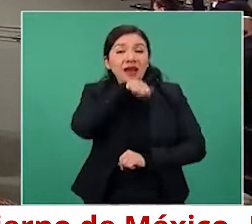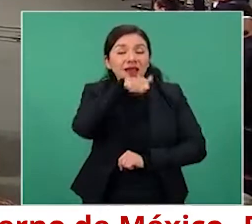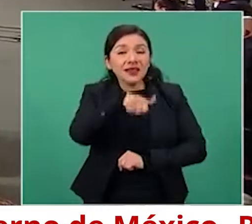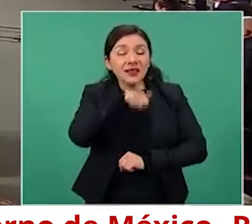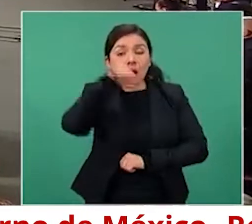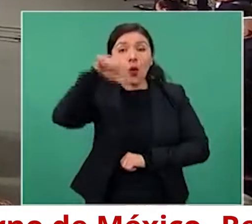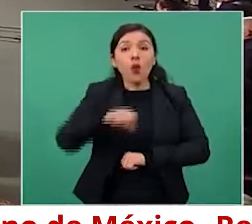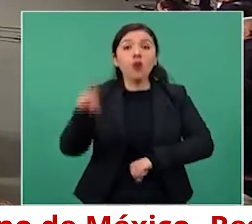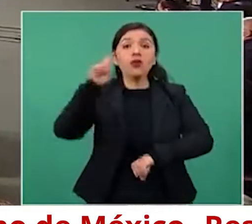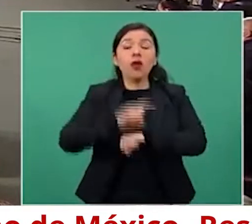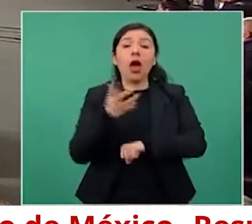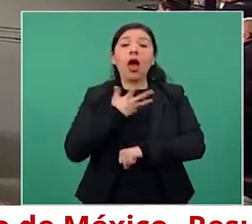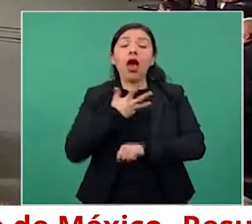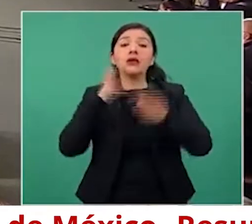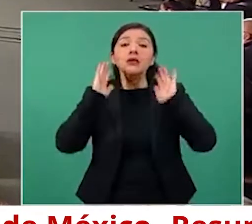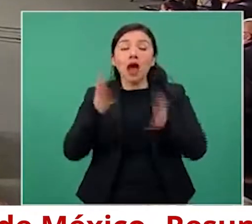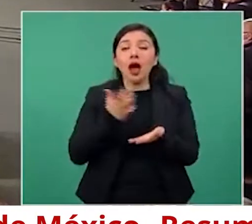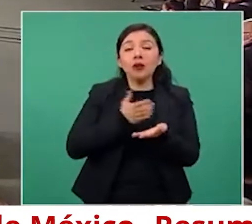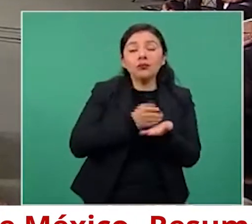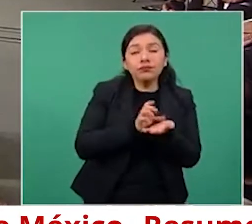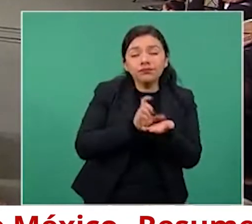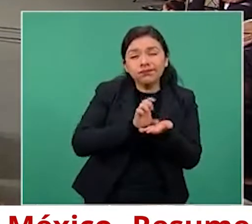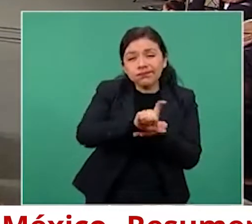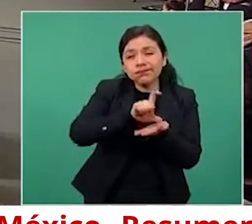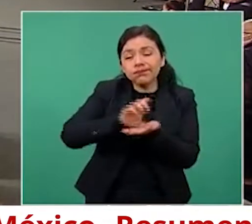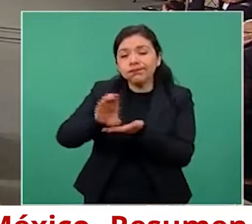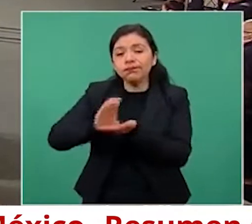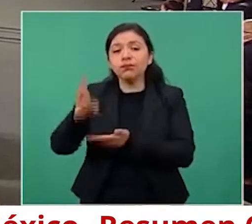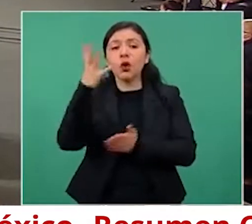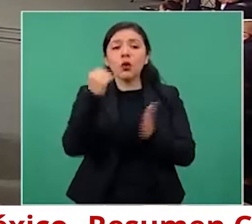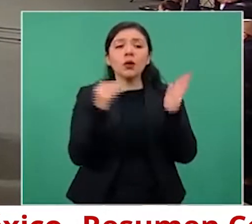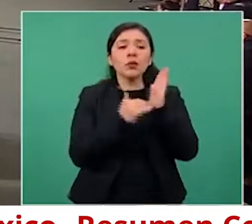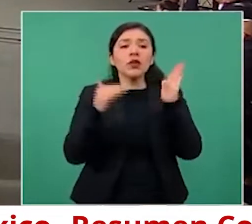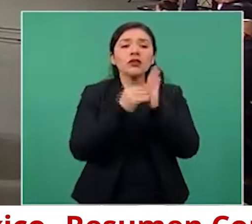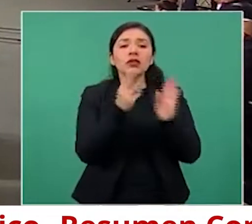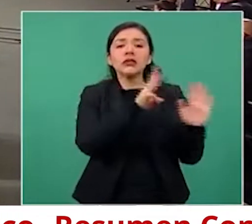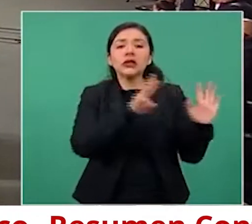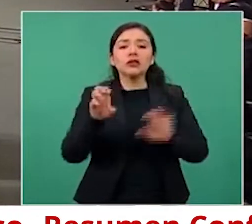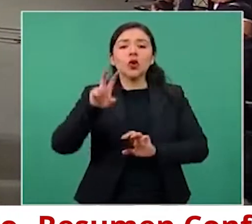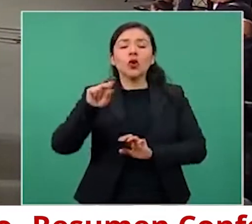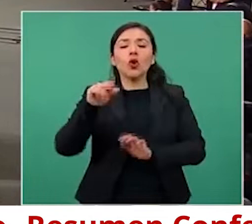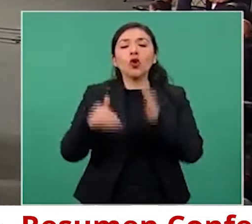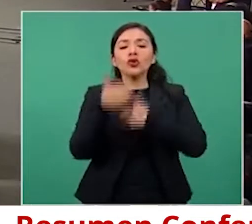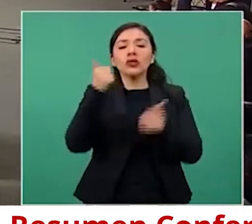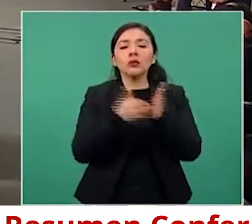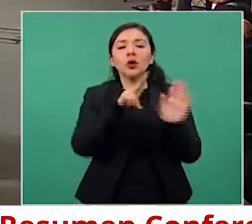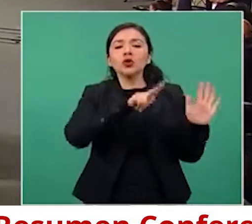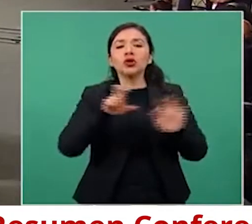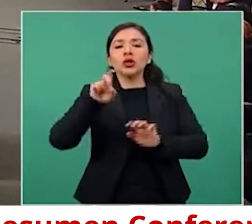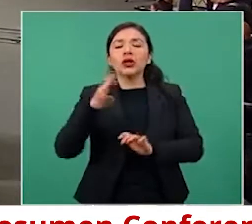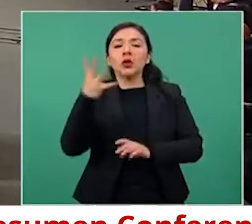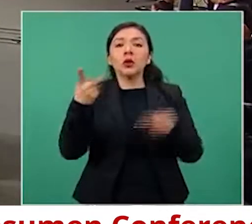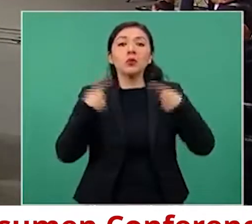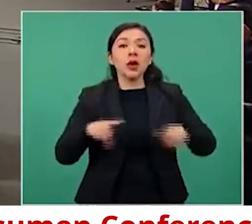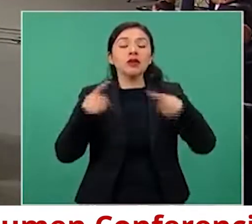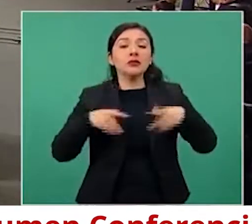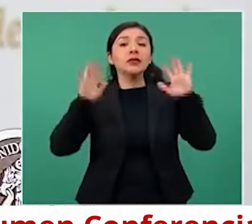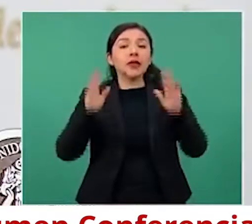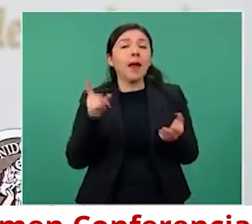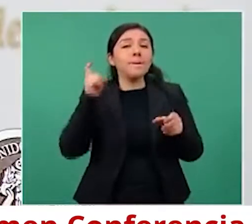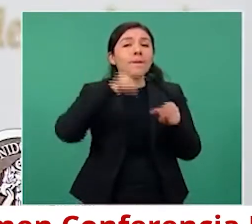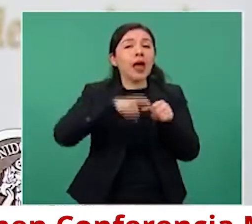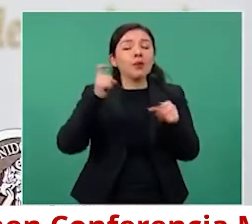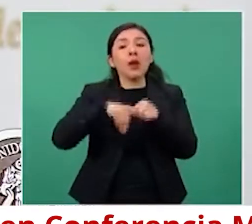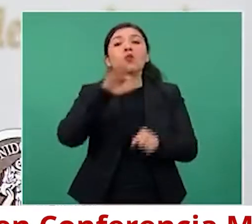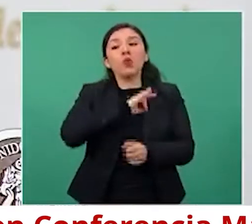con 9 millones 311 mil 834 derechohabientes, que ya tuvieron acceso